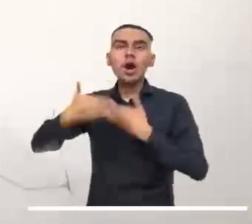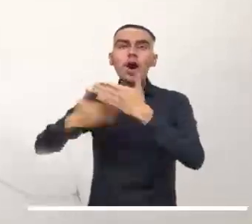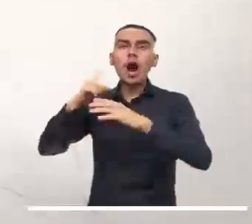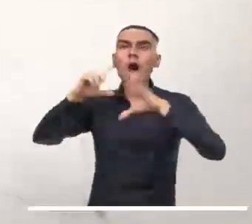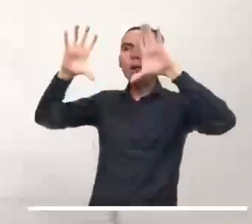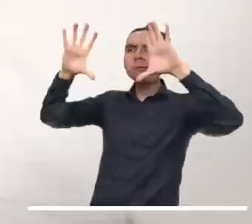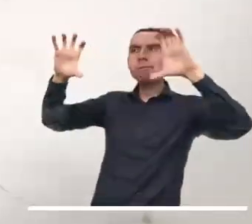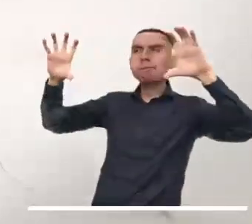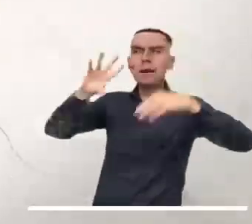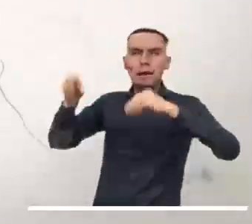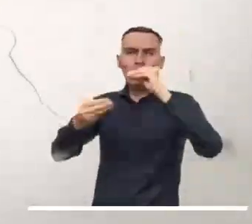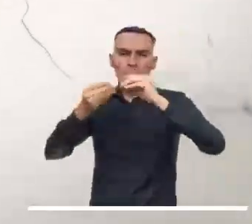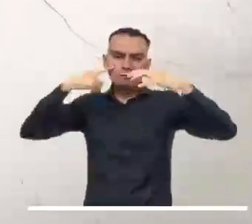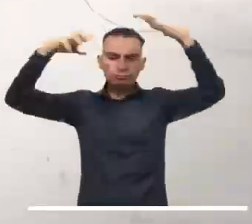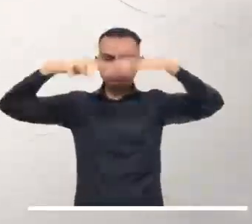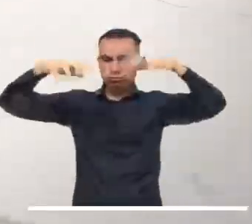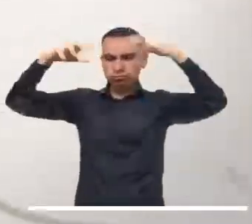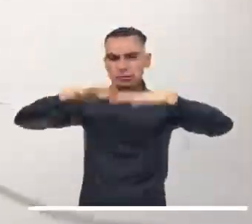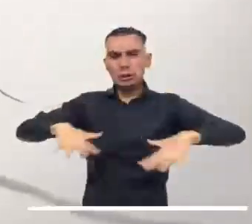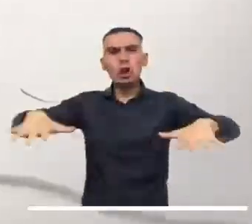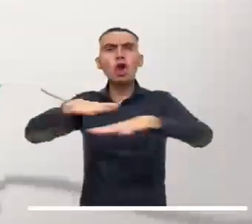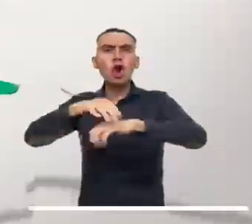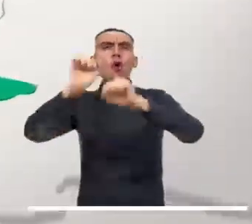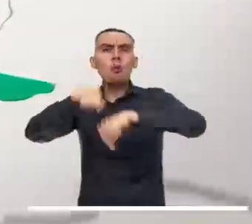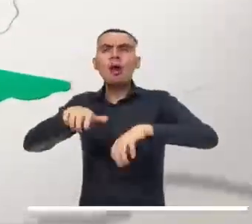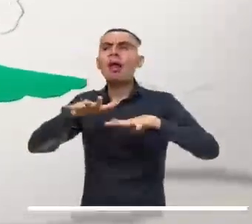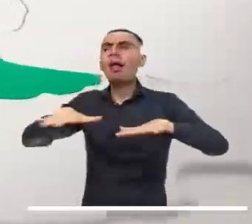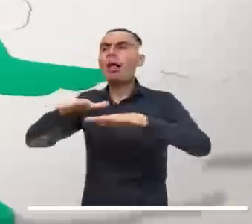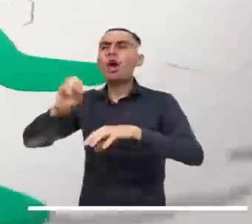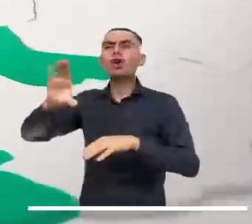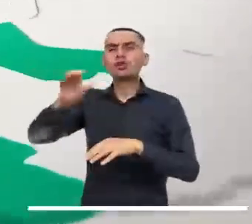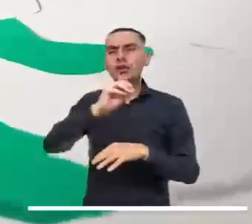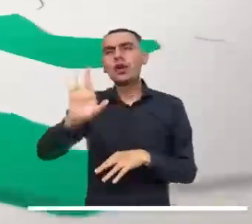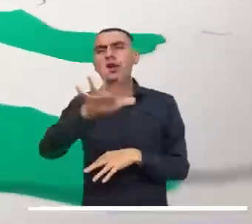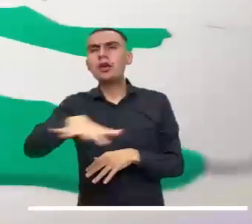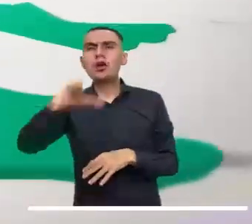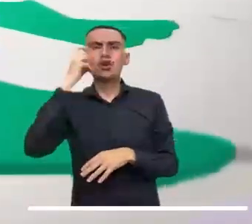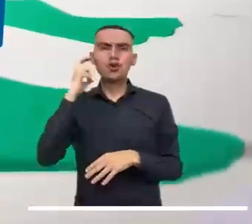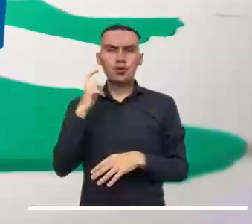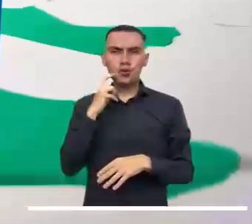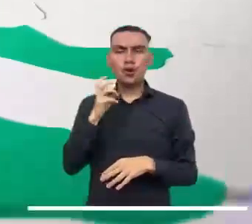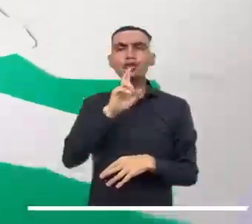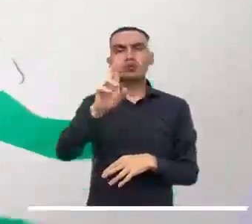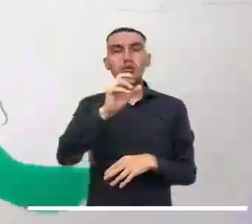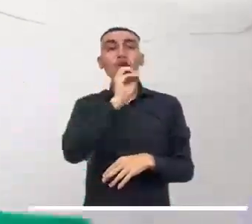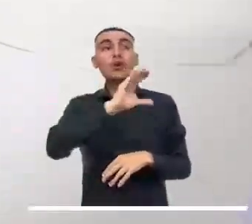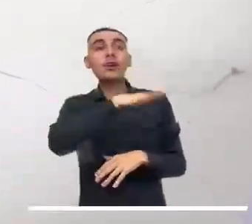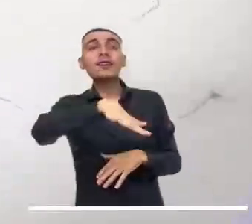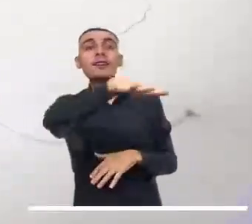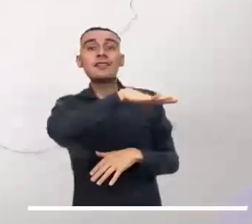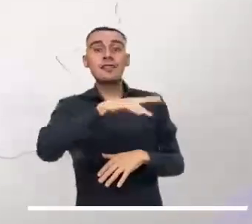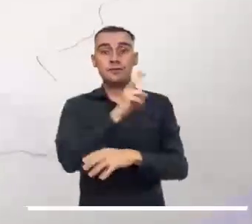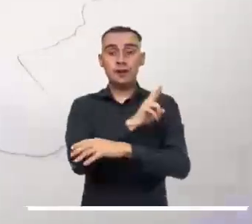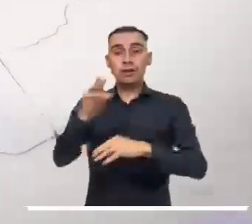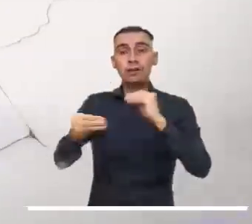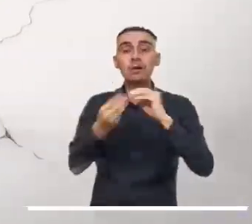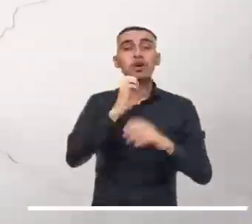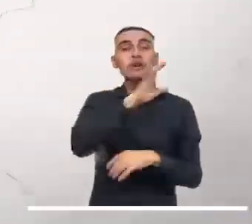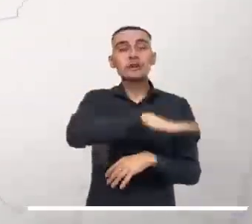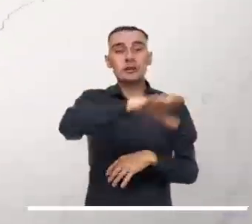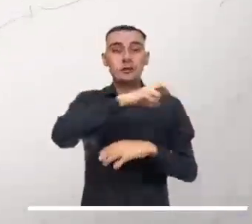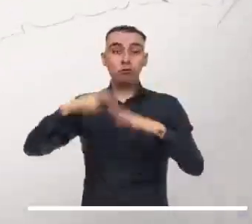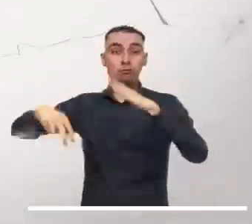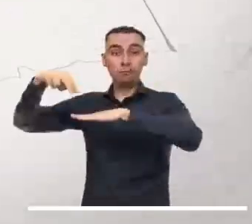Pasamos al Pacífico, donde se anuncian nubosidades y la probabilidad de lluvias en Chocó, Nariño, Valle del Cauca y Cauca.